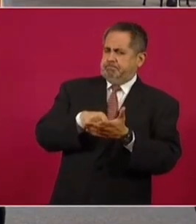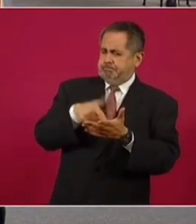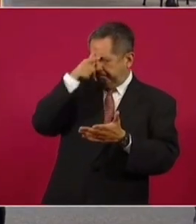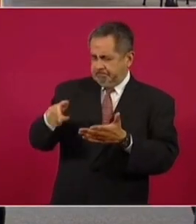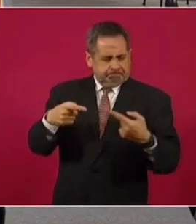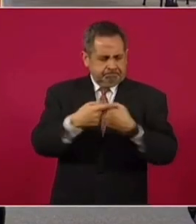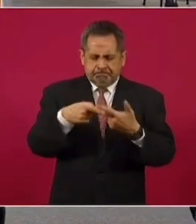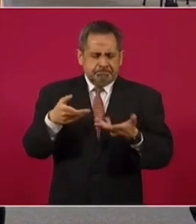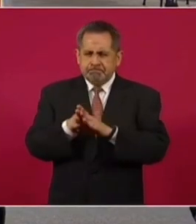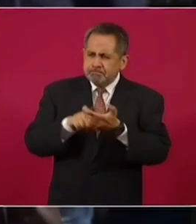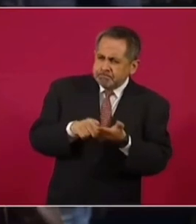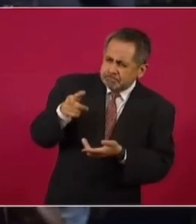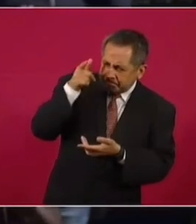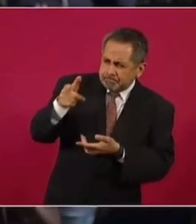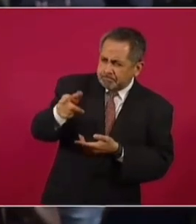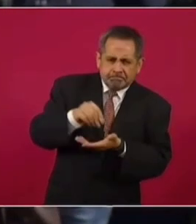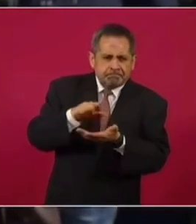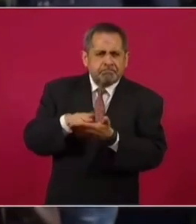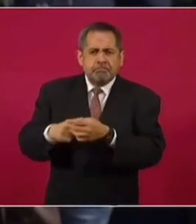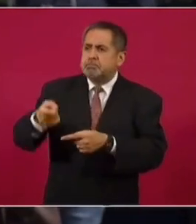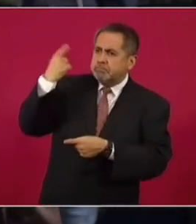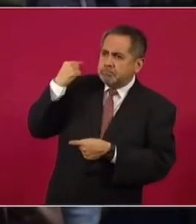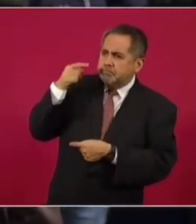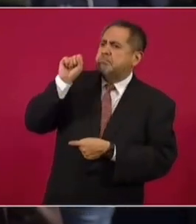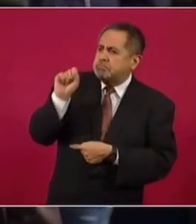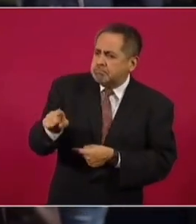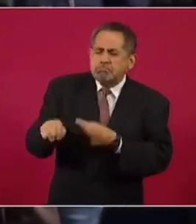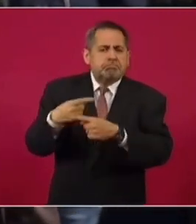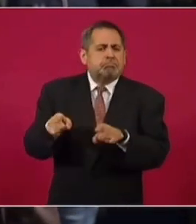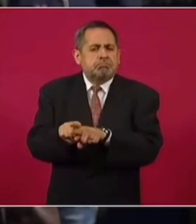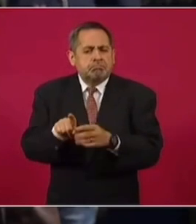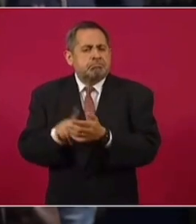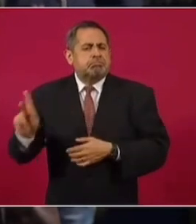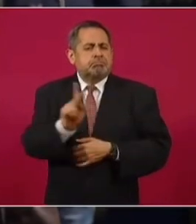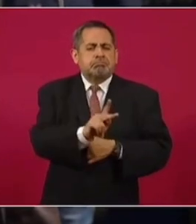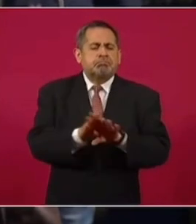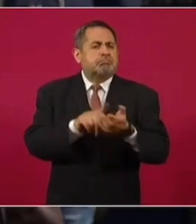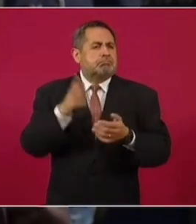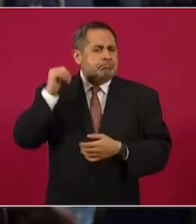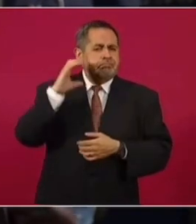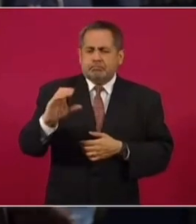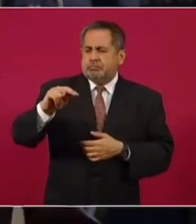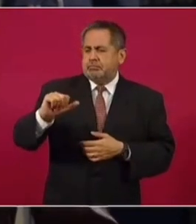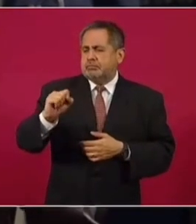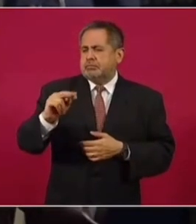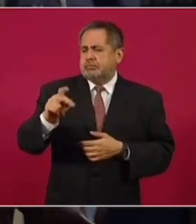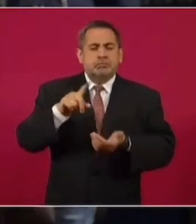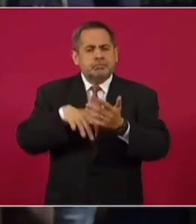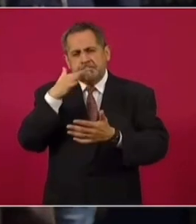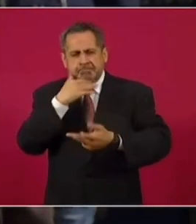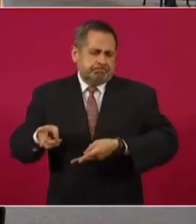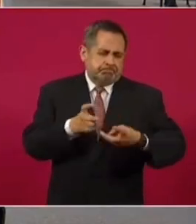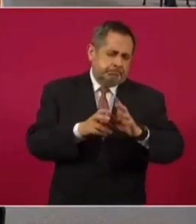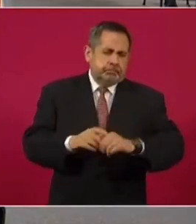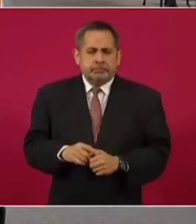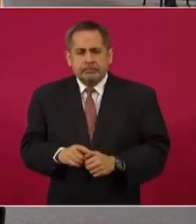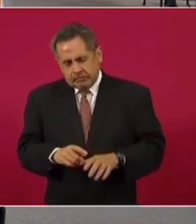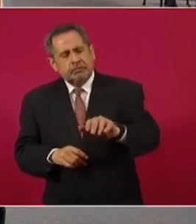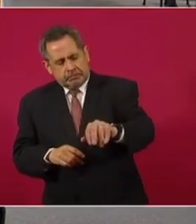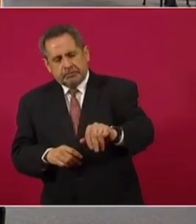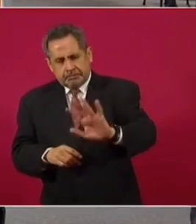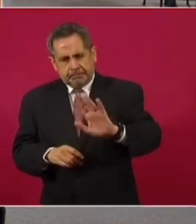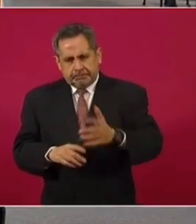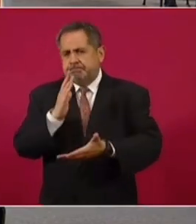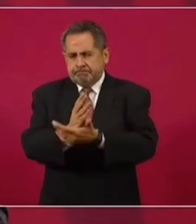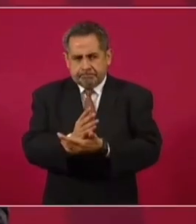que vemos algunos actos que ya también se registraron en el pasado con este organismo que es muy parecido a lo que era la Conasupo y de donde hubo graves saqueos. Sí, y vamos a